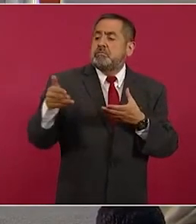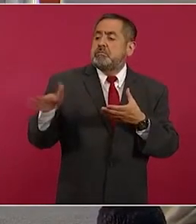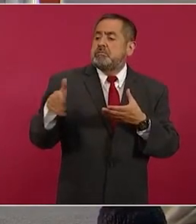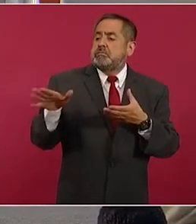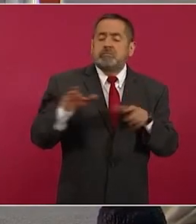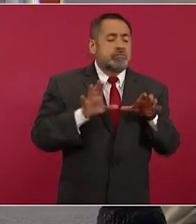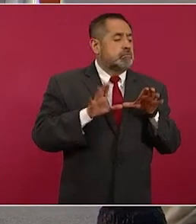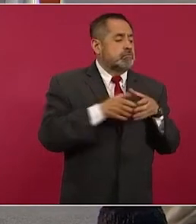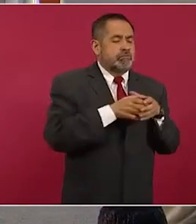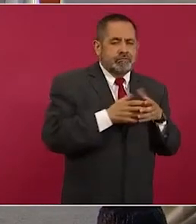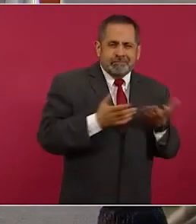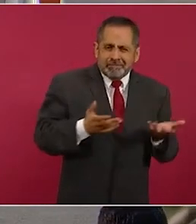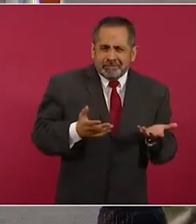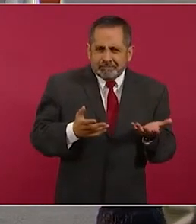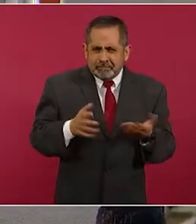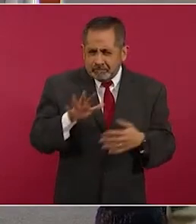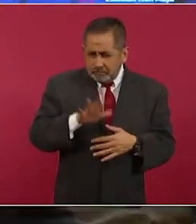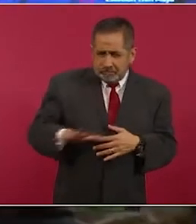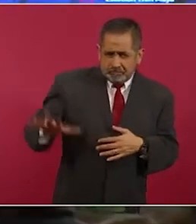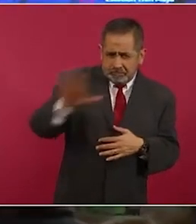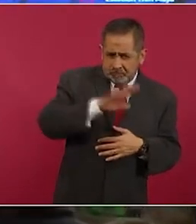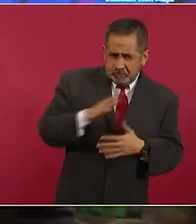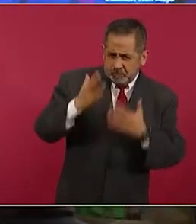¿Qué no vive gente aquí?